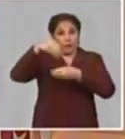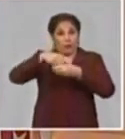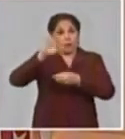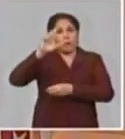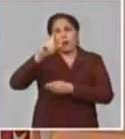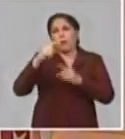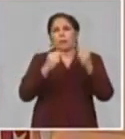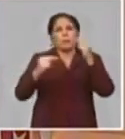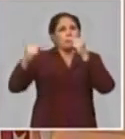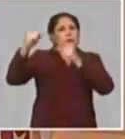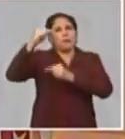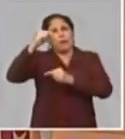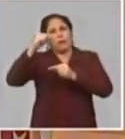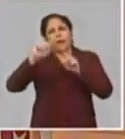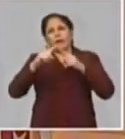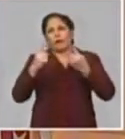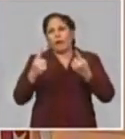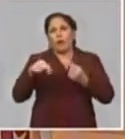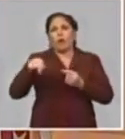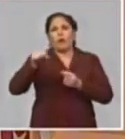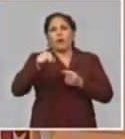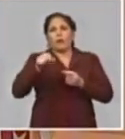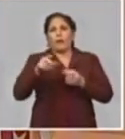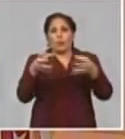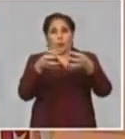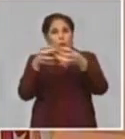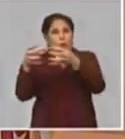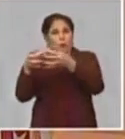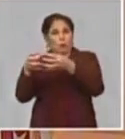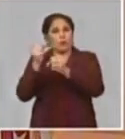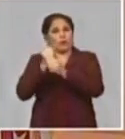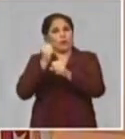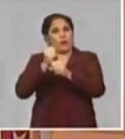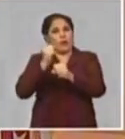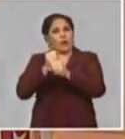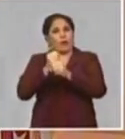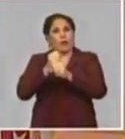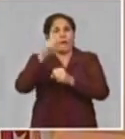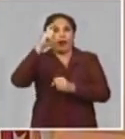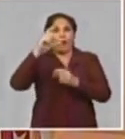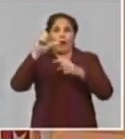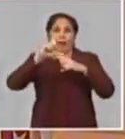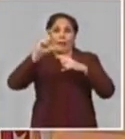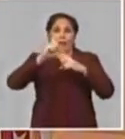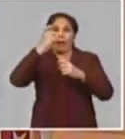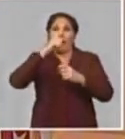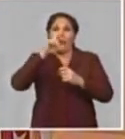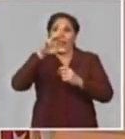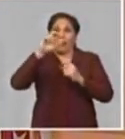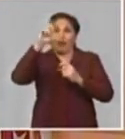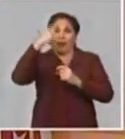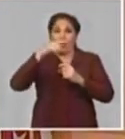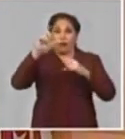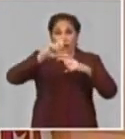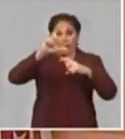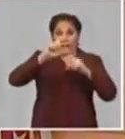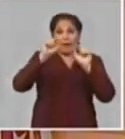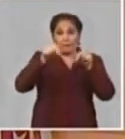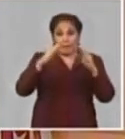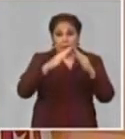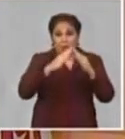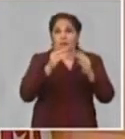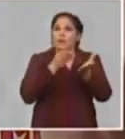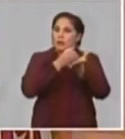fundamentalmente, se concentran en los trabajadores de Cadeca porque, como usted sabe, ellos prestaban un servicio